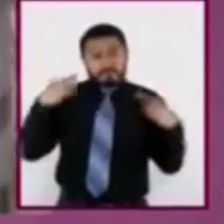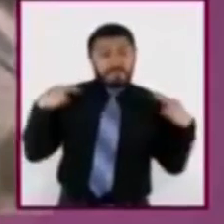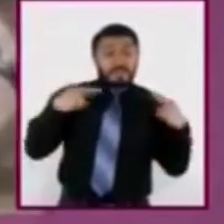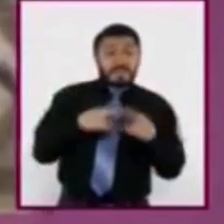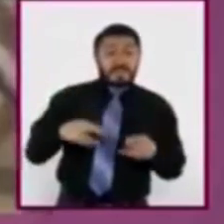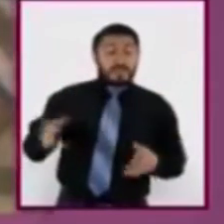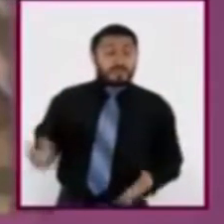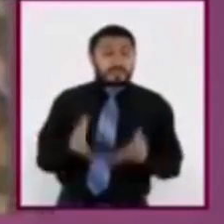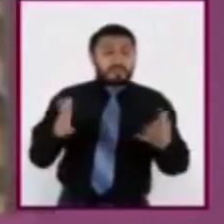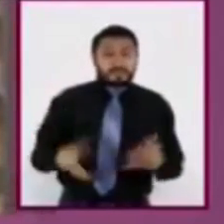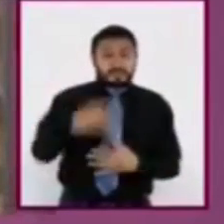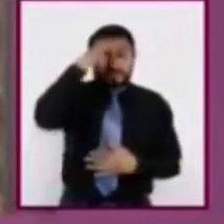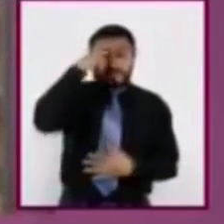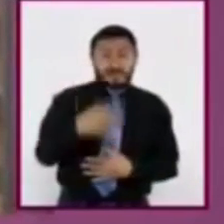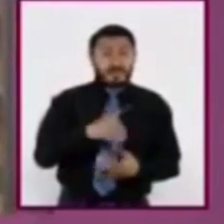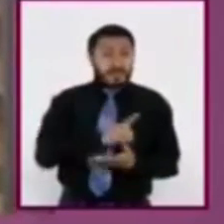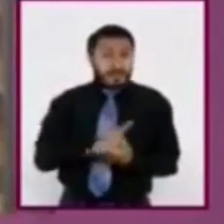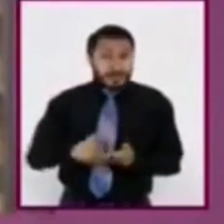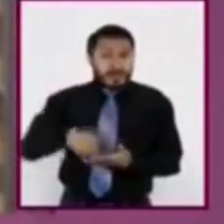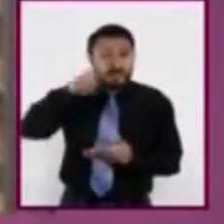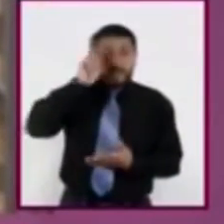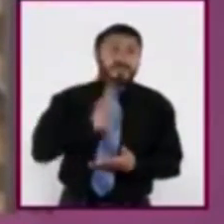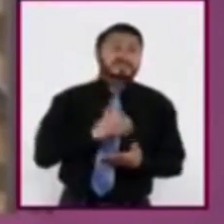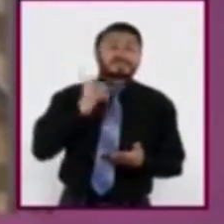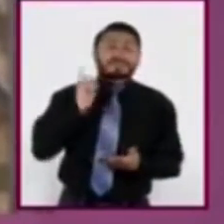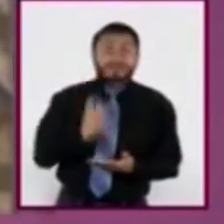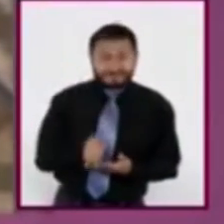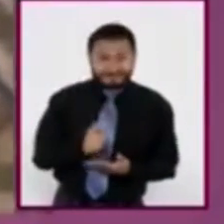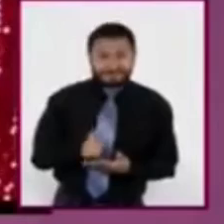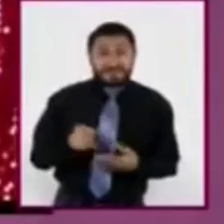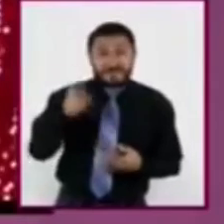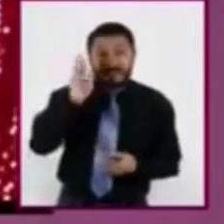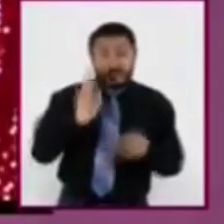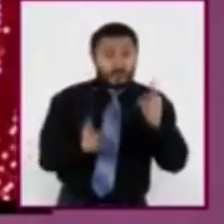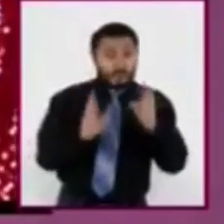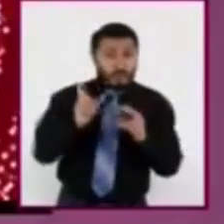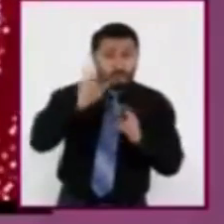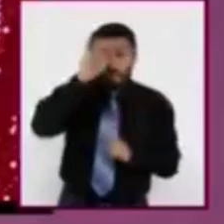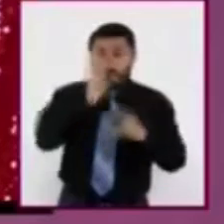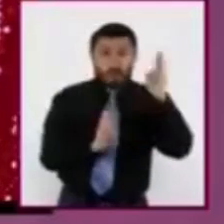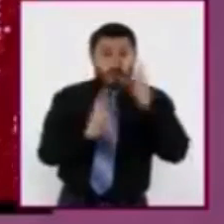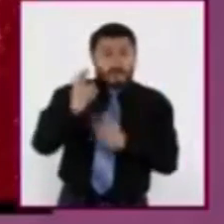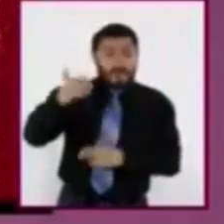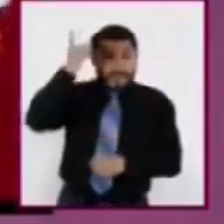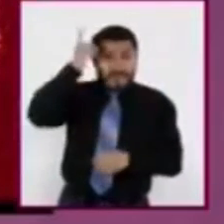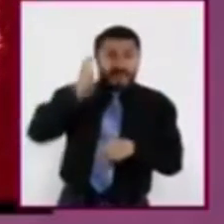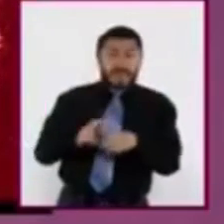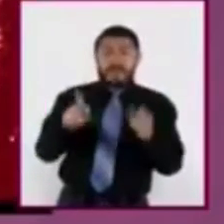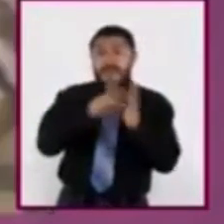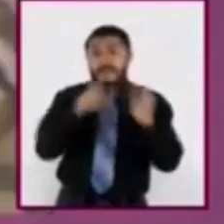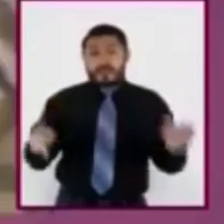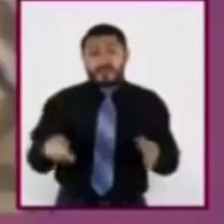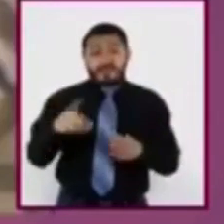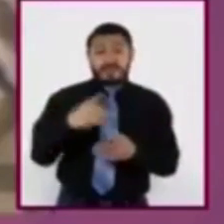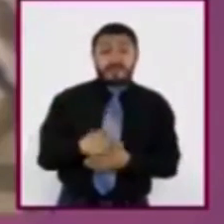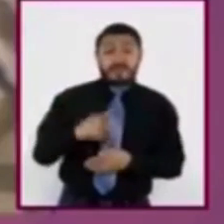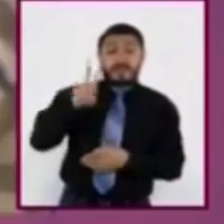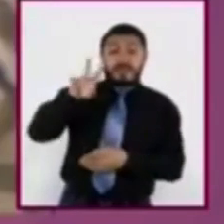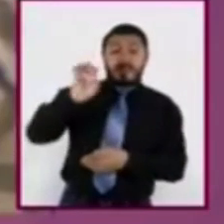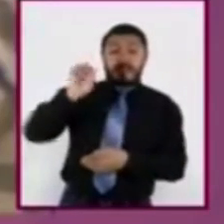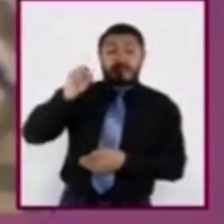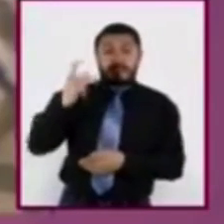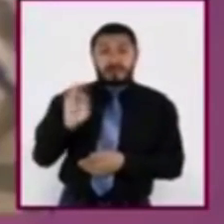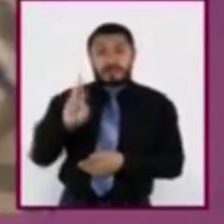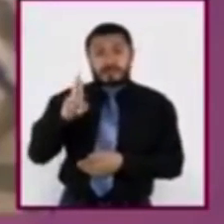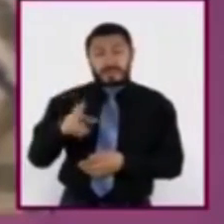activista mexicana por los derechos de las mujeres durante la revolución. Directora del periódico PESPER, publicado